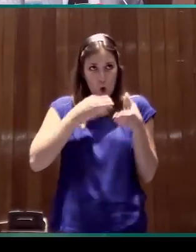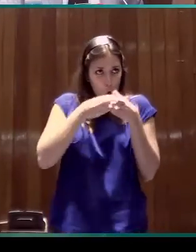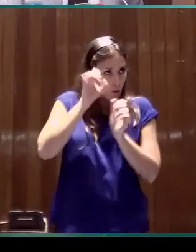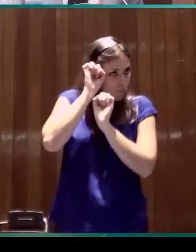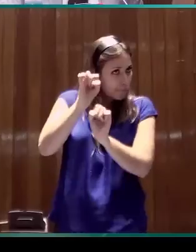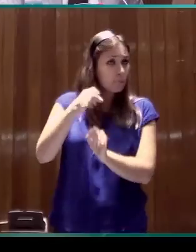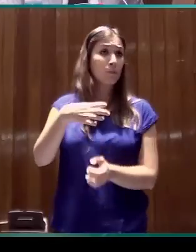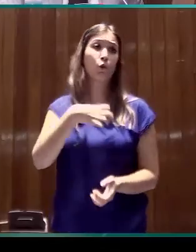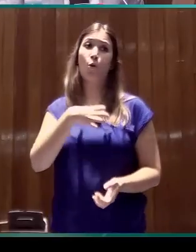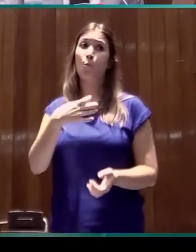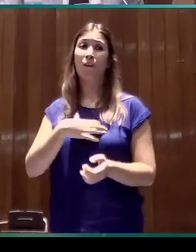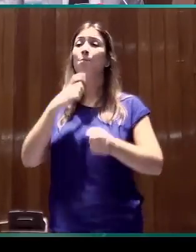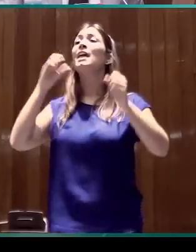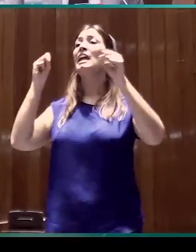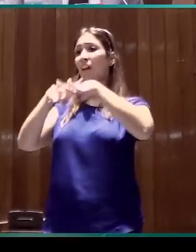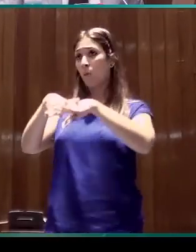Tenemos que trabajar en red.